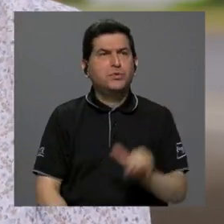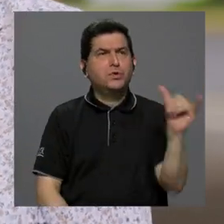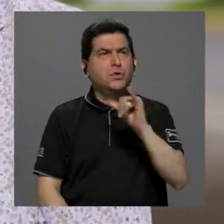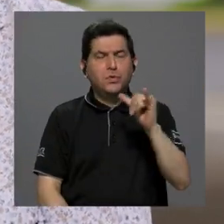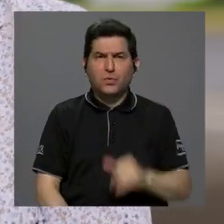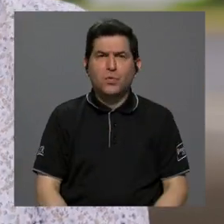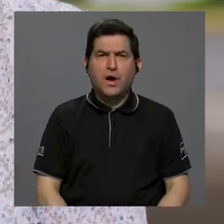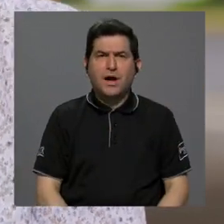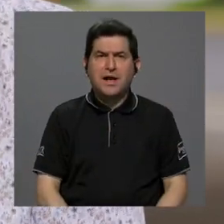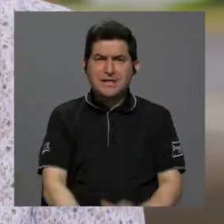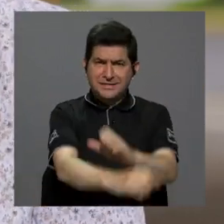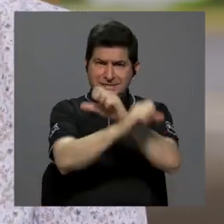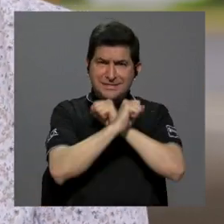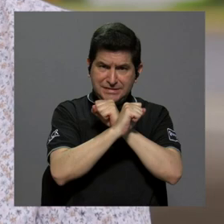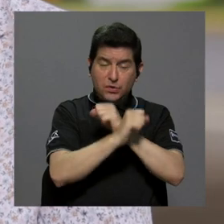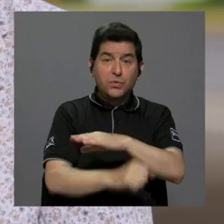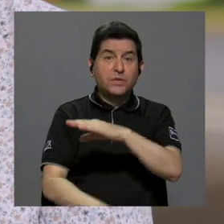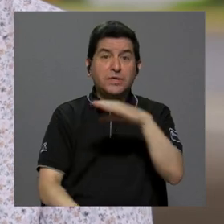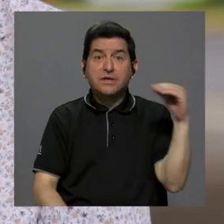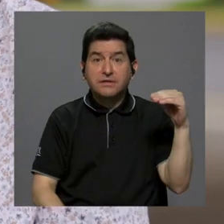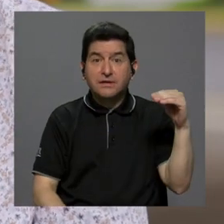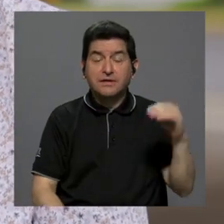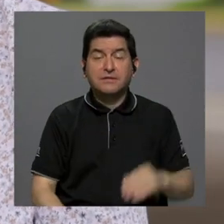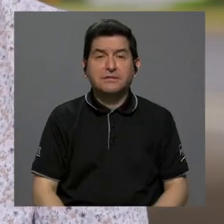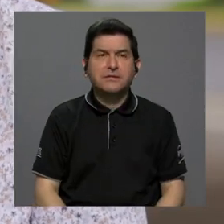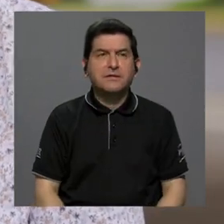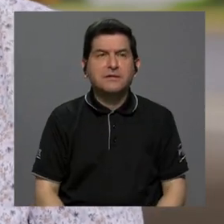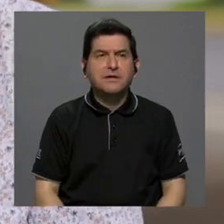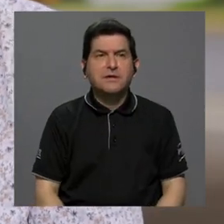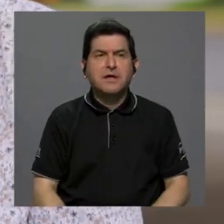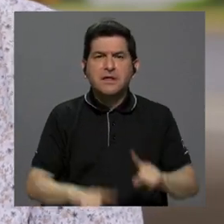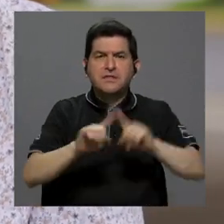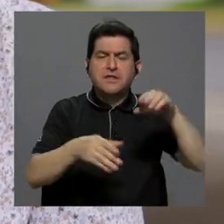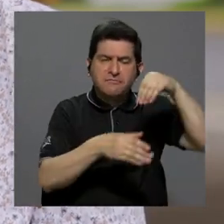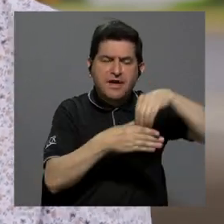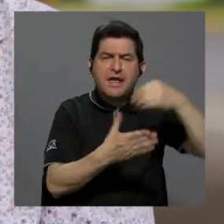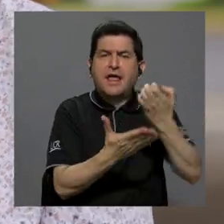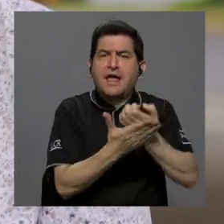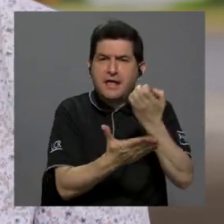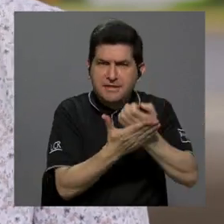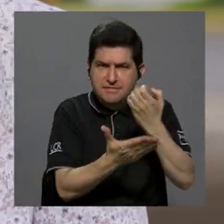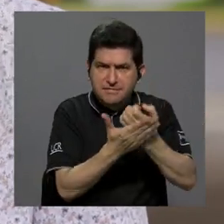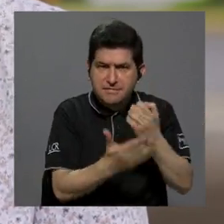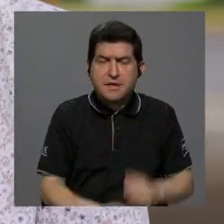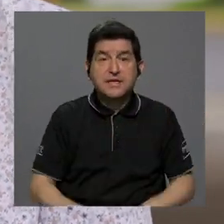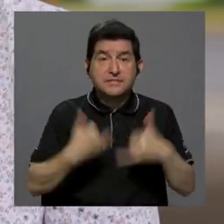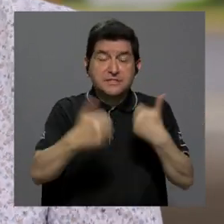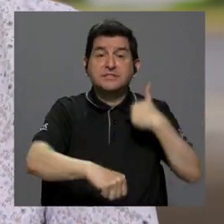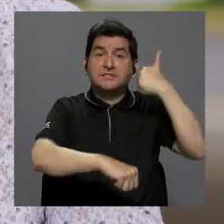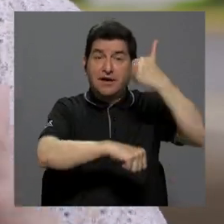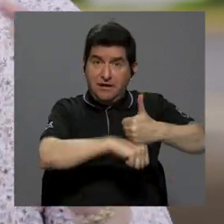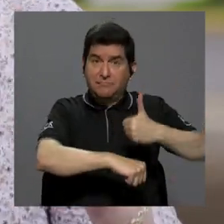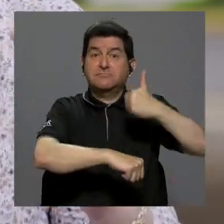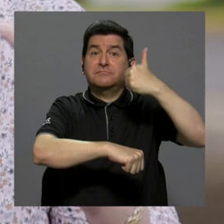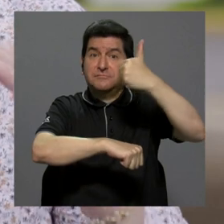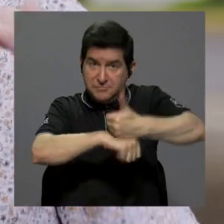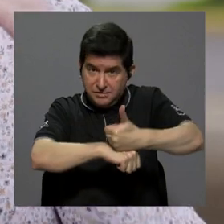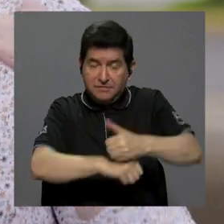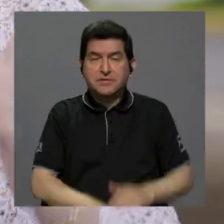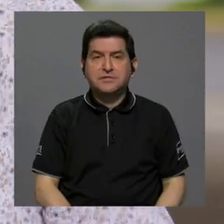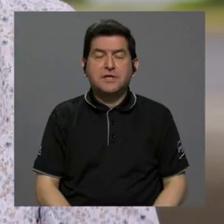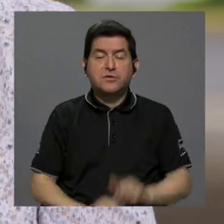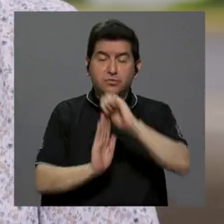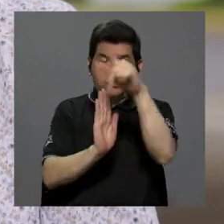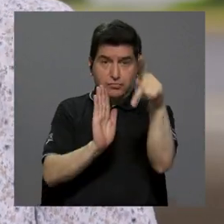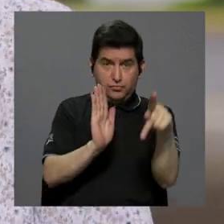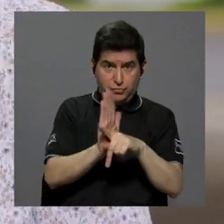la salud, también a la seguridad y a los ingresos económicos ya establecidos